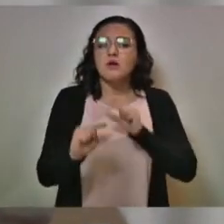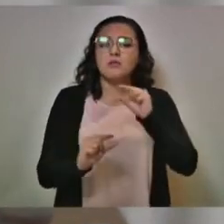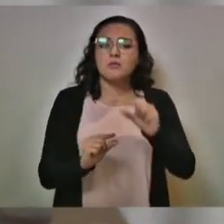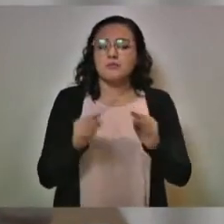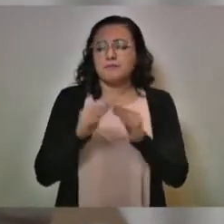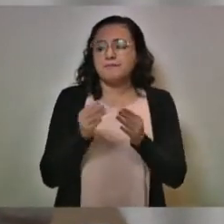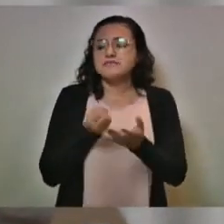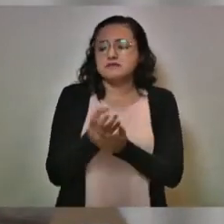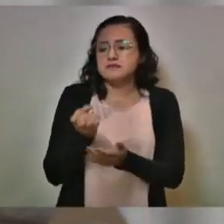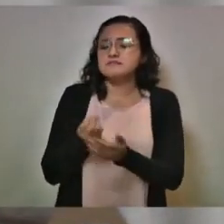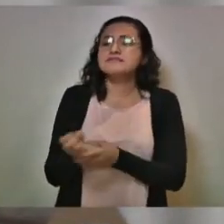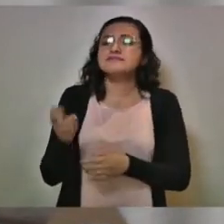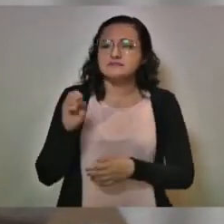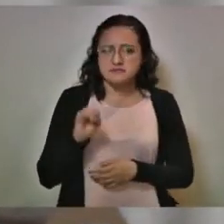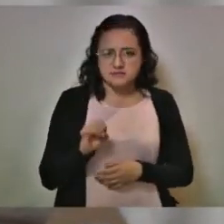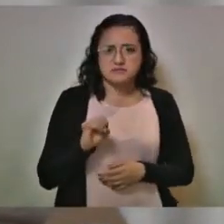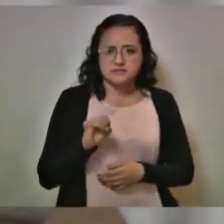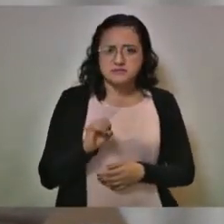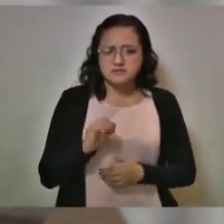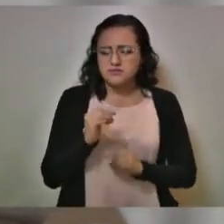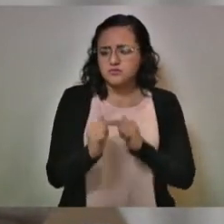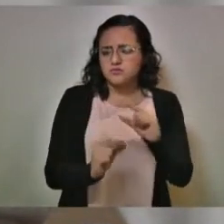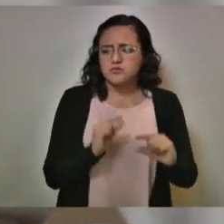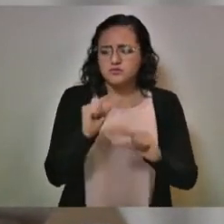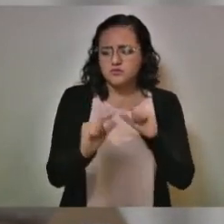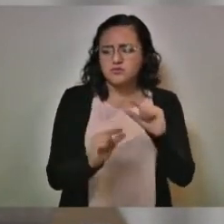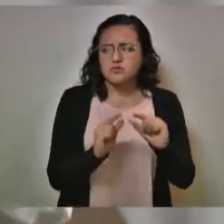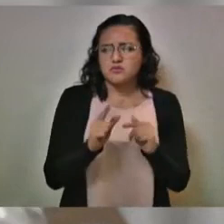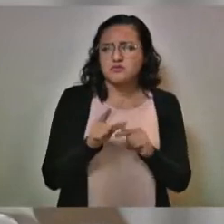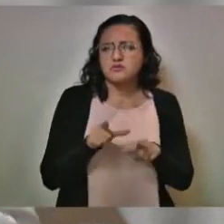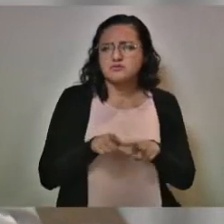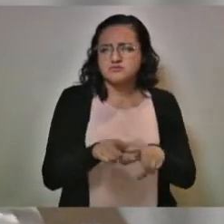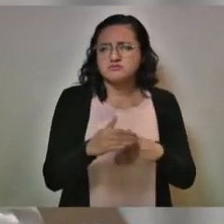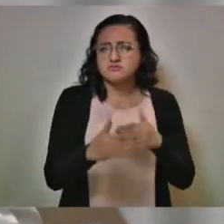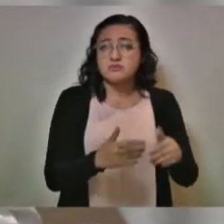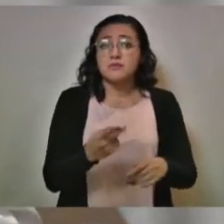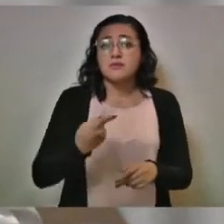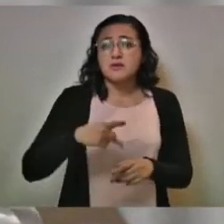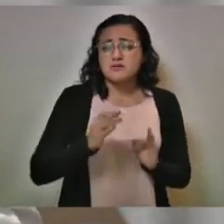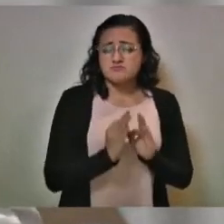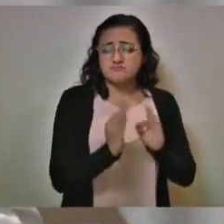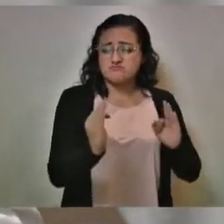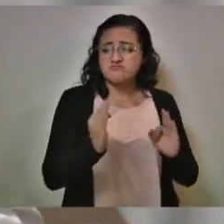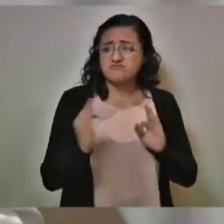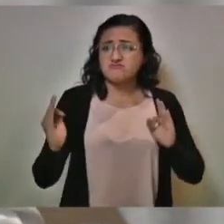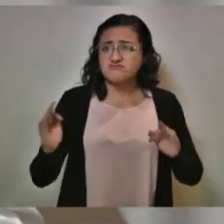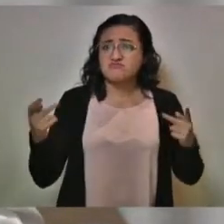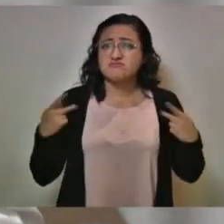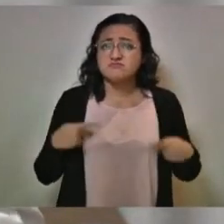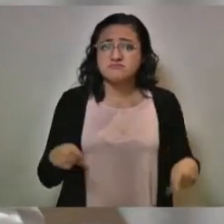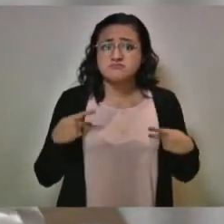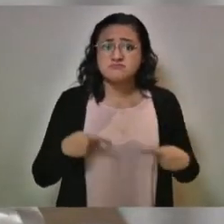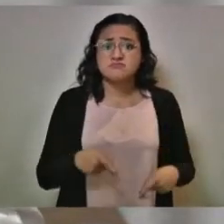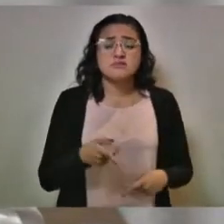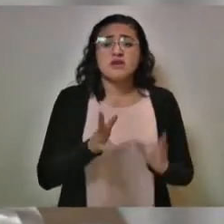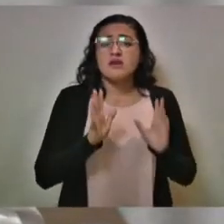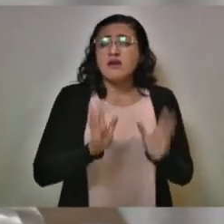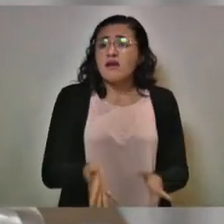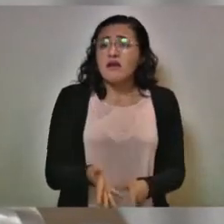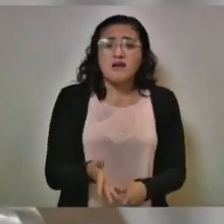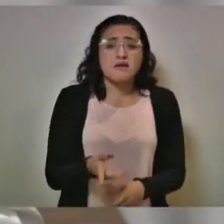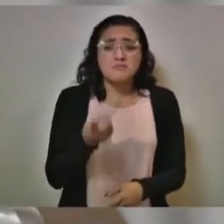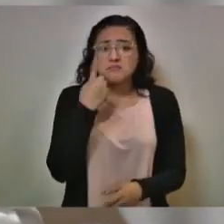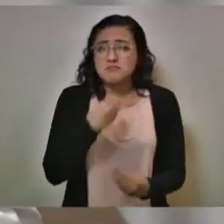de manera progresiva, pero la sana distancia va a tener que ser una